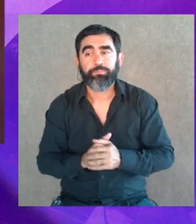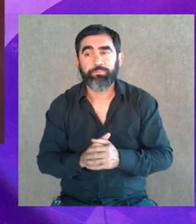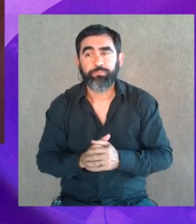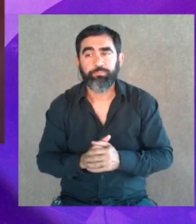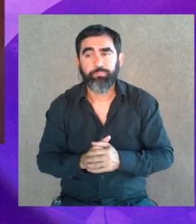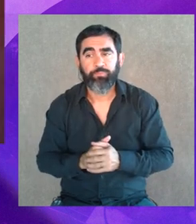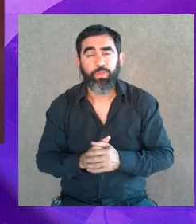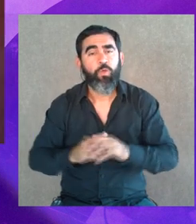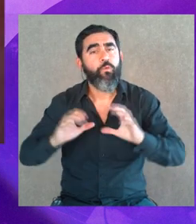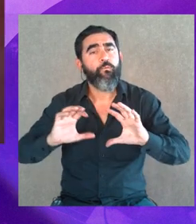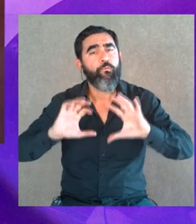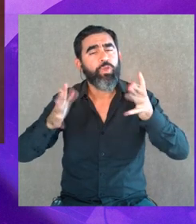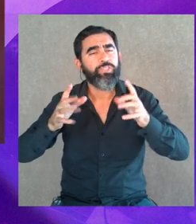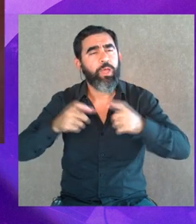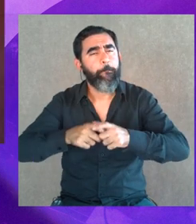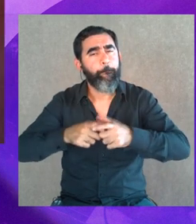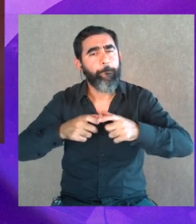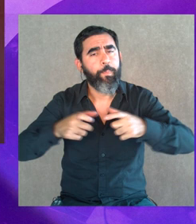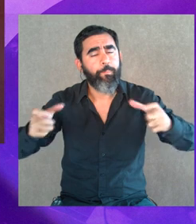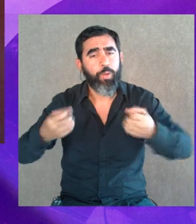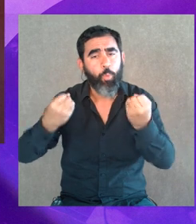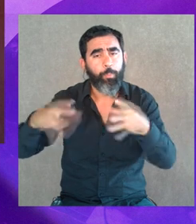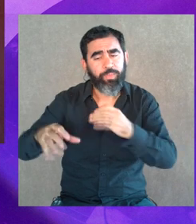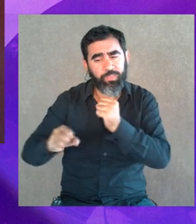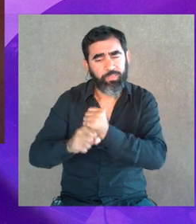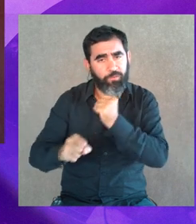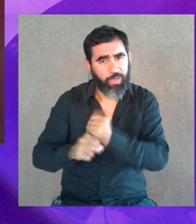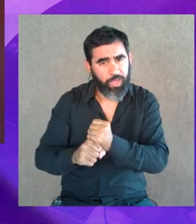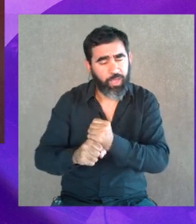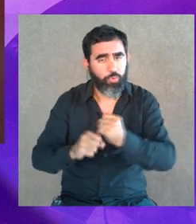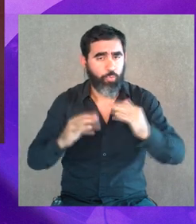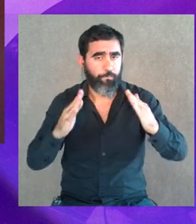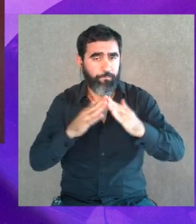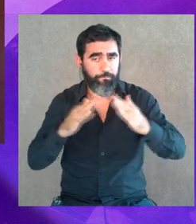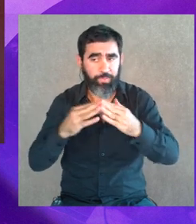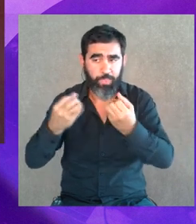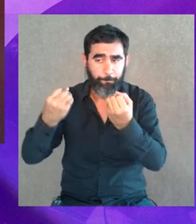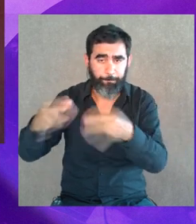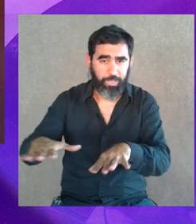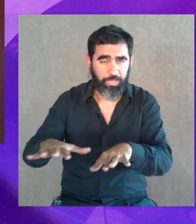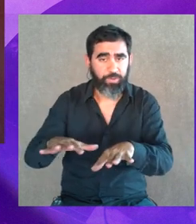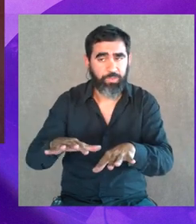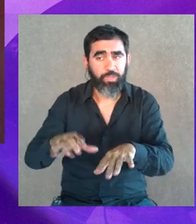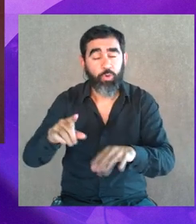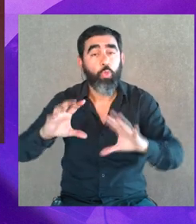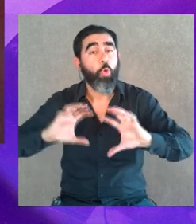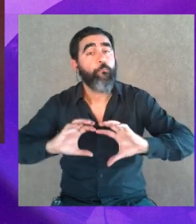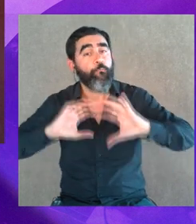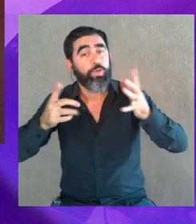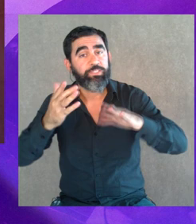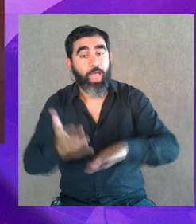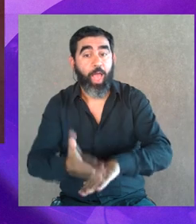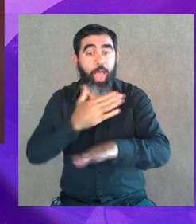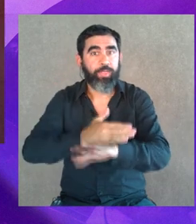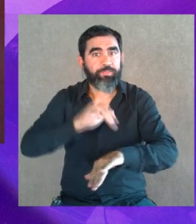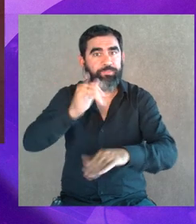Mónica, violencia además que aumentó ante la pérdida del trabajo, de la vivienda, esa violencia